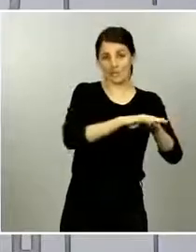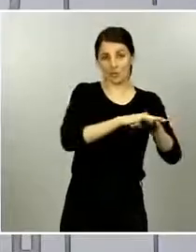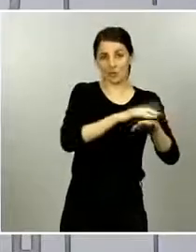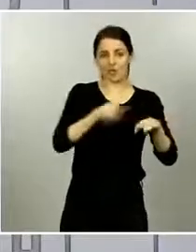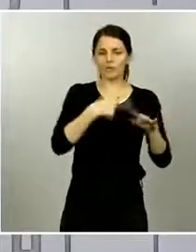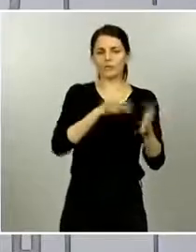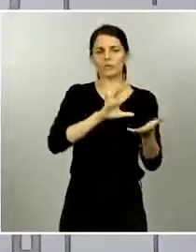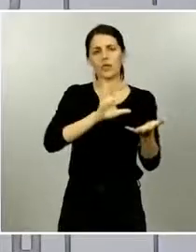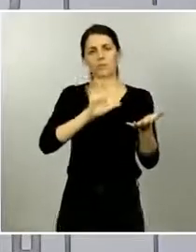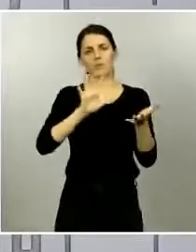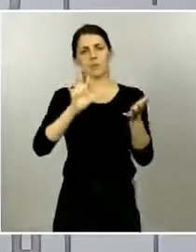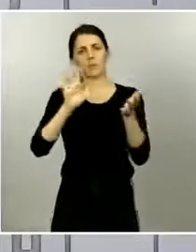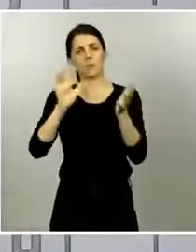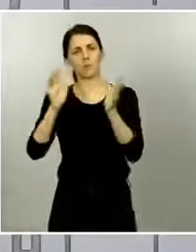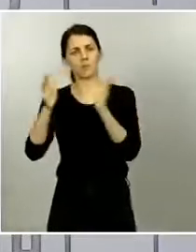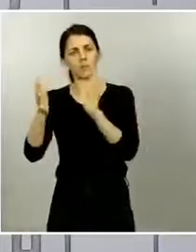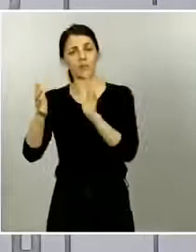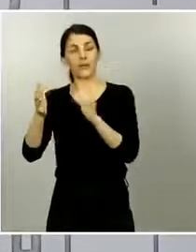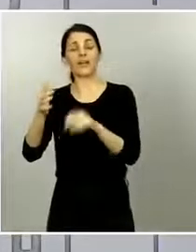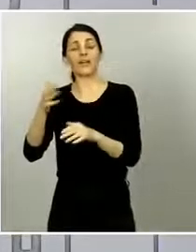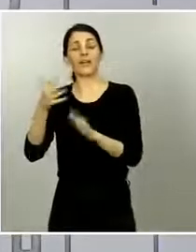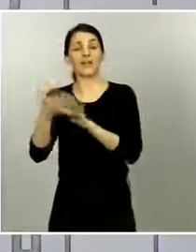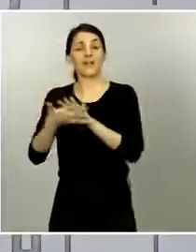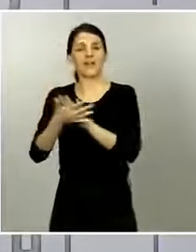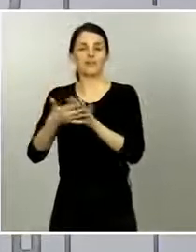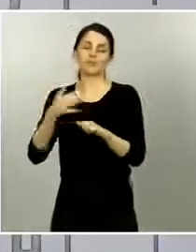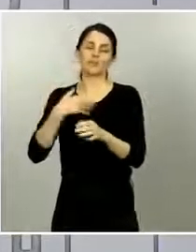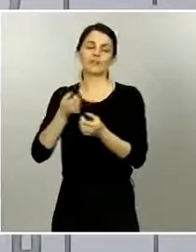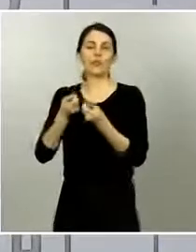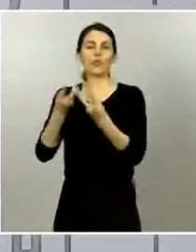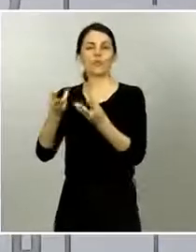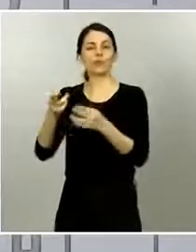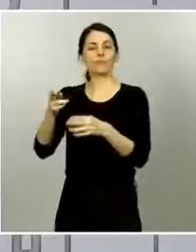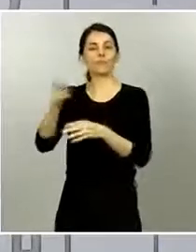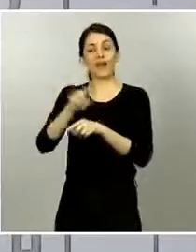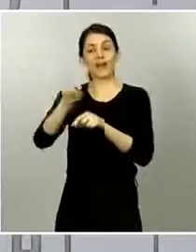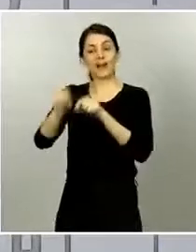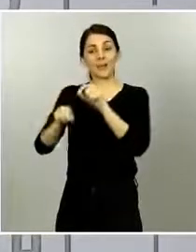reproductivo básico pero que luego posteriormente se convierte en el número